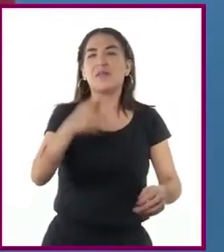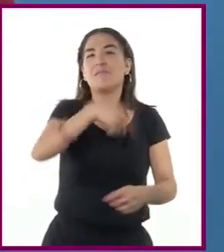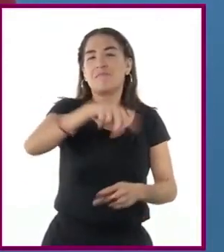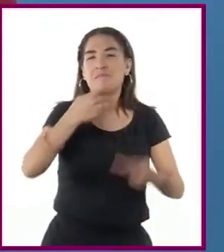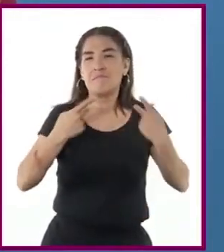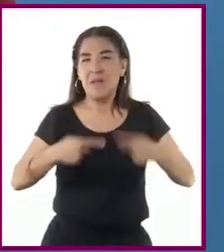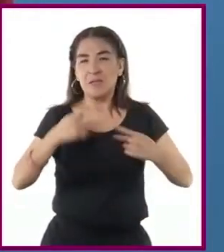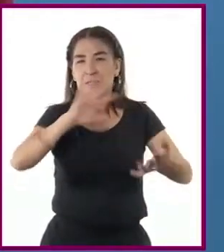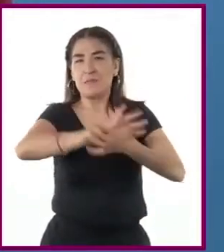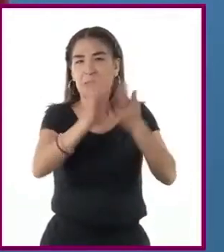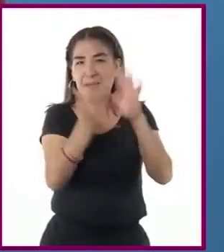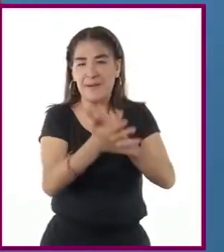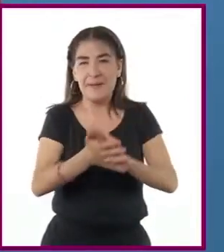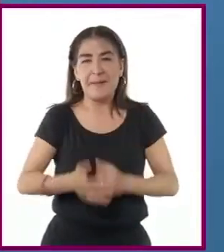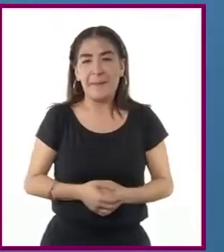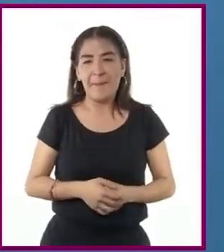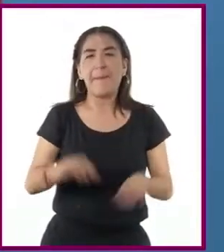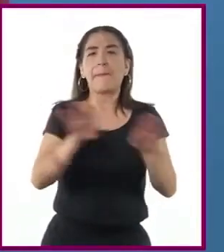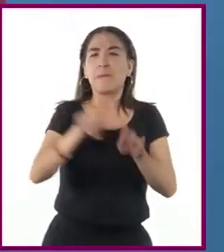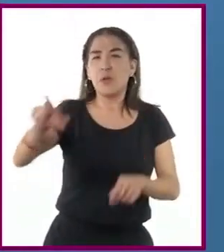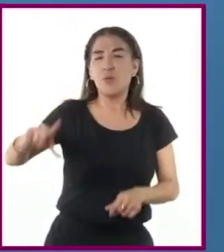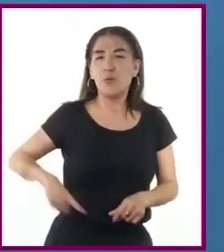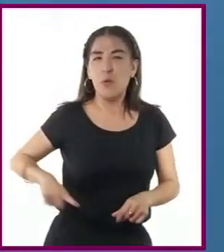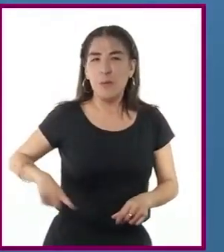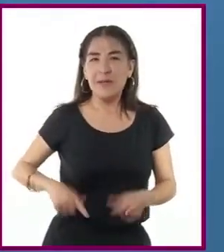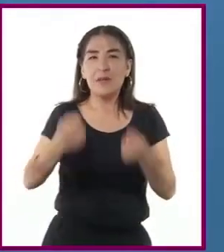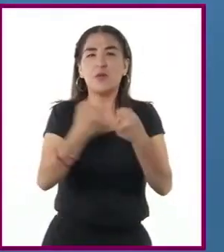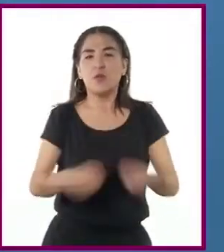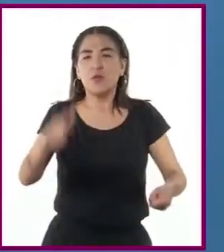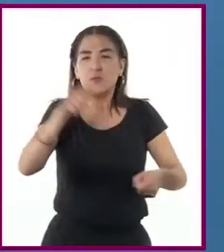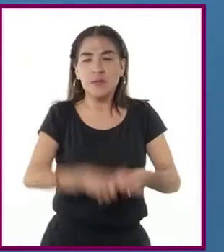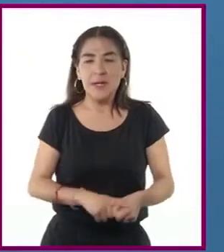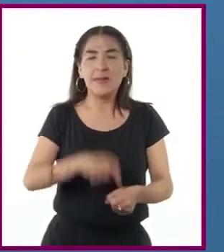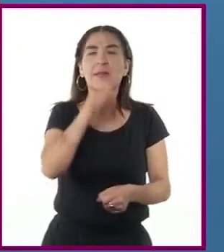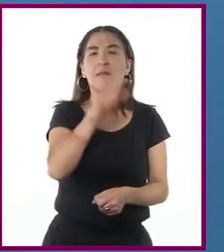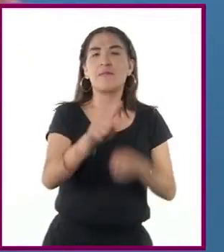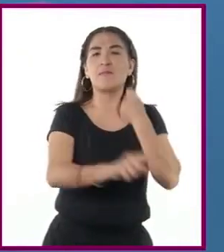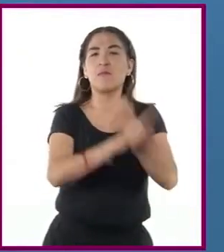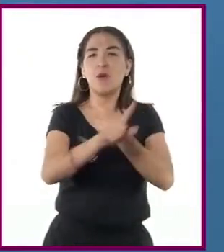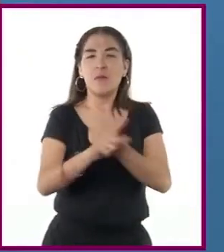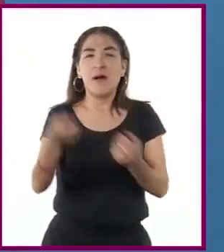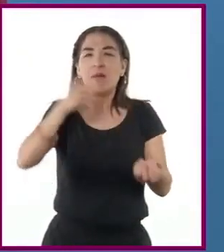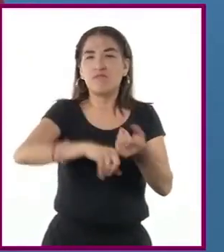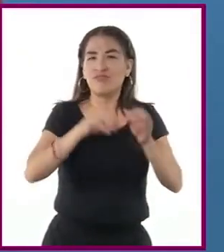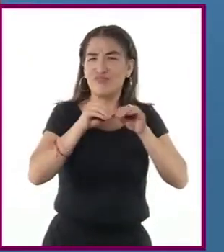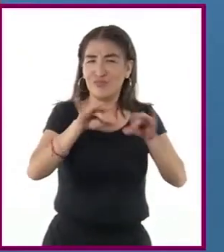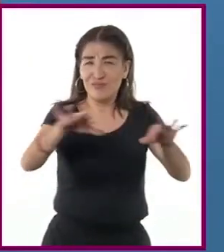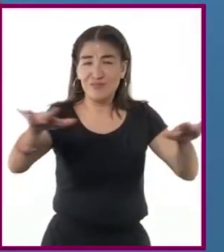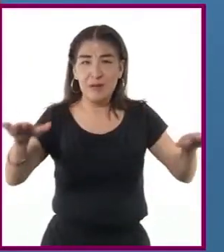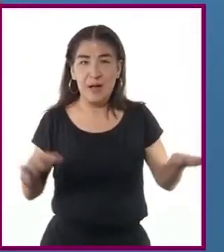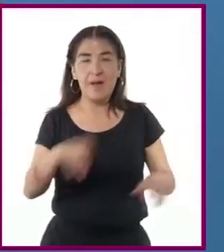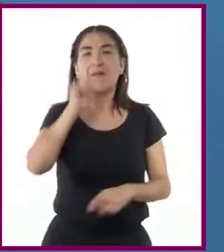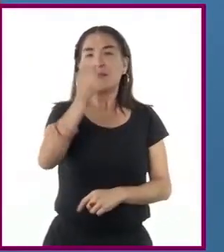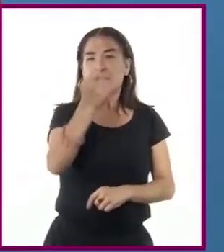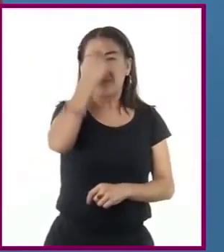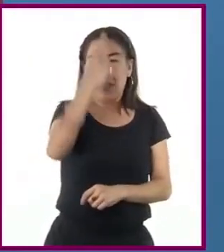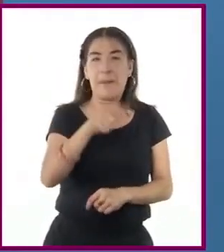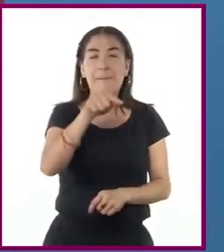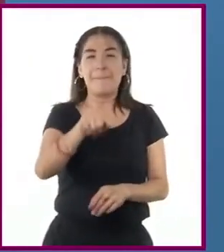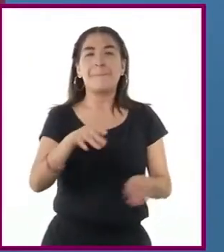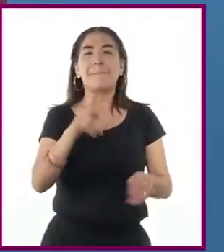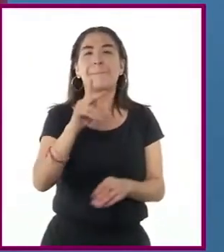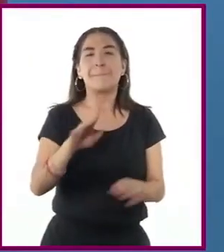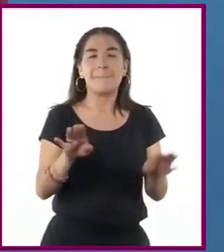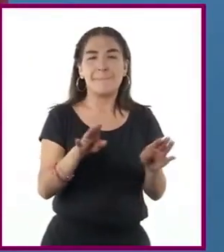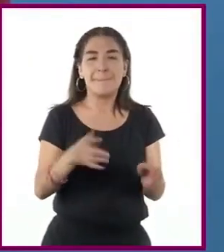Con el fin de consolidar los gobiernos socialistas y, en la medida de lo posible, expandir el socialismo, se creó el Pacto de Varsovia